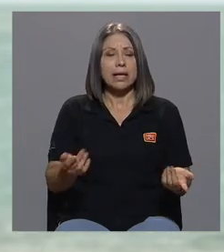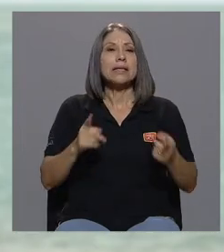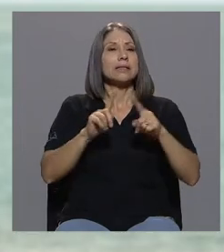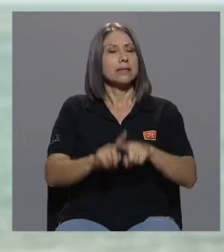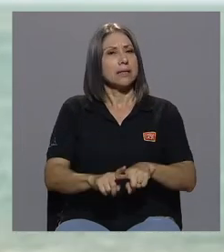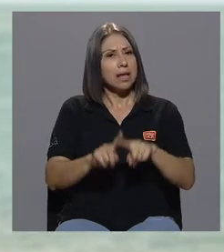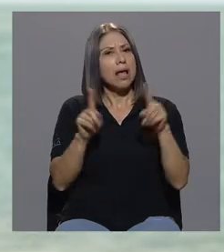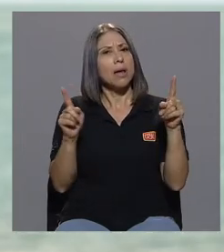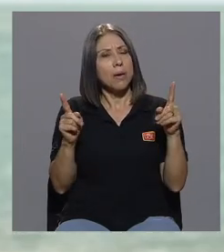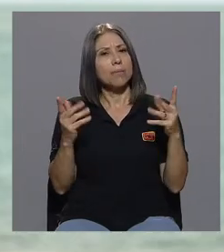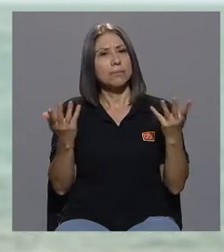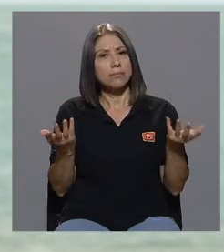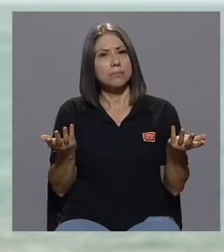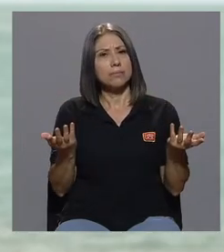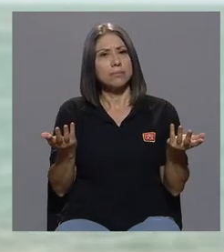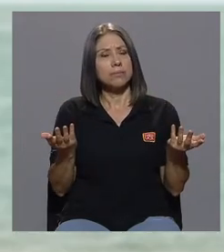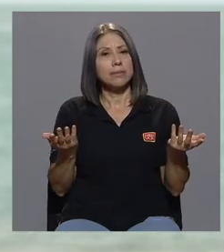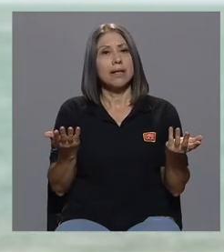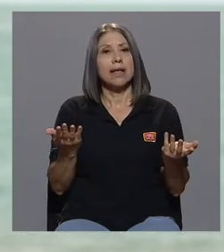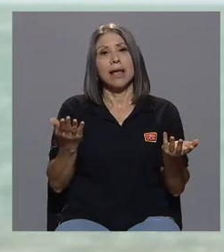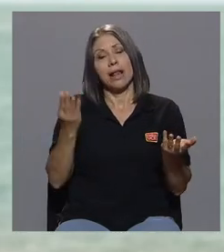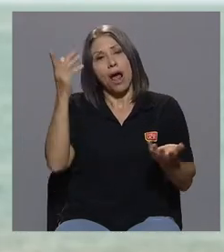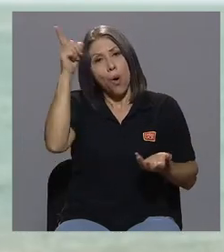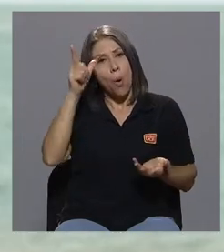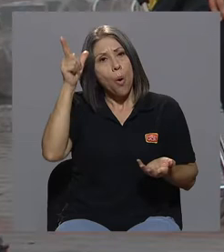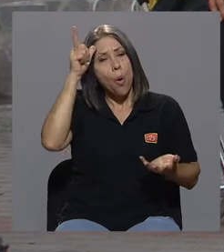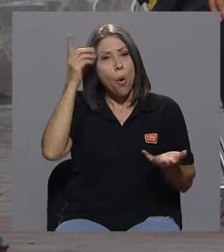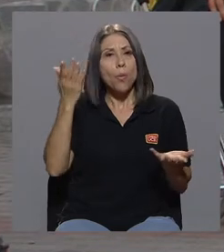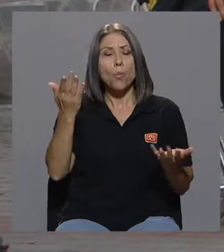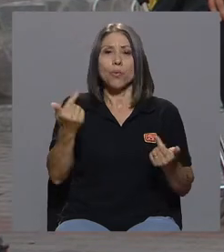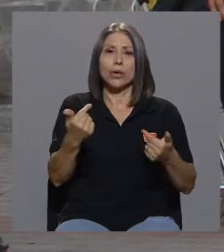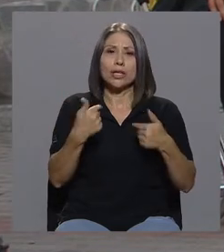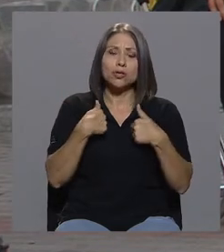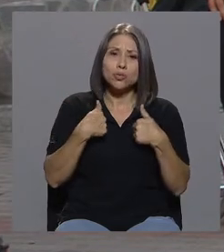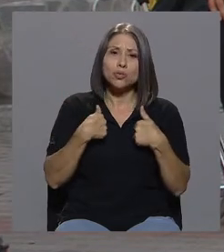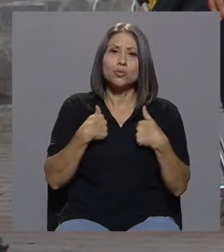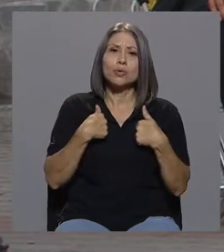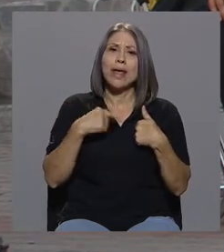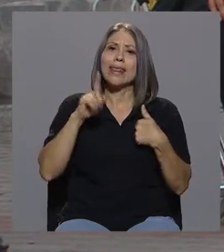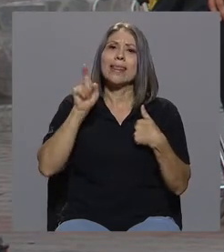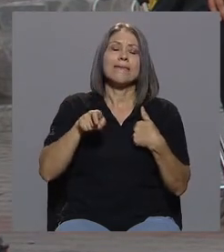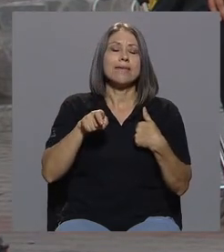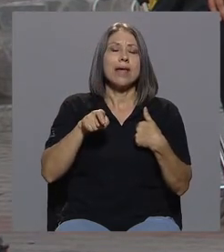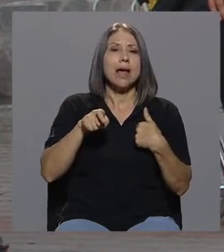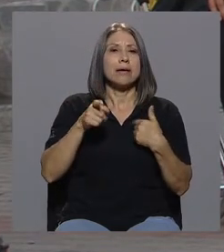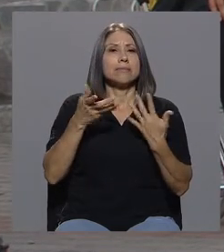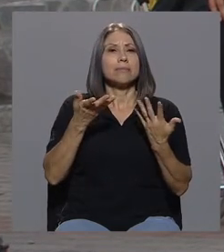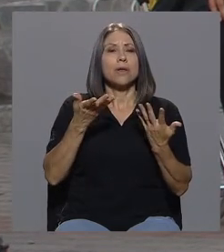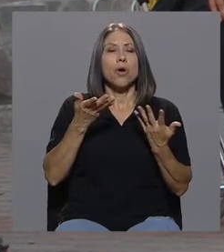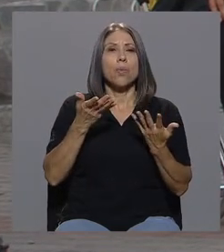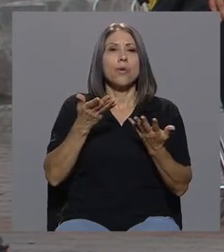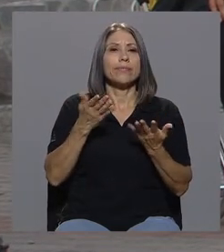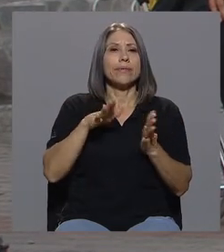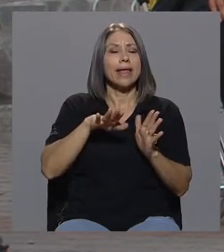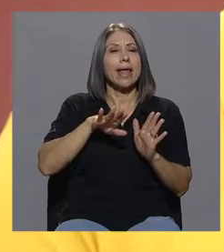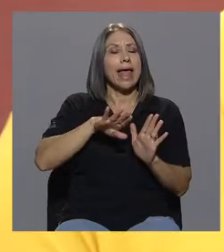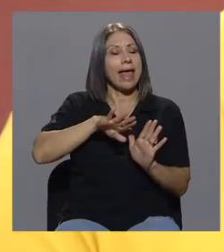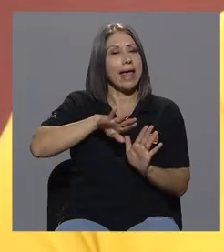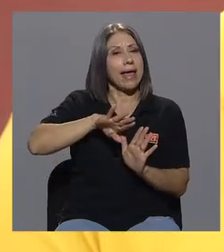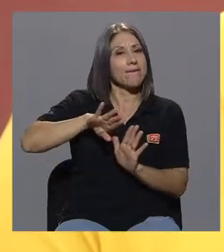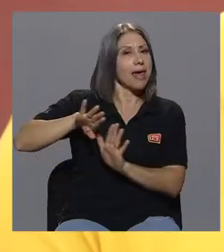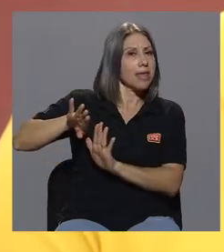era muy obvio que yo tenía que evadir mi orientación.